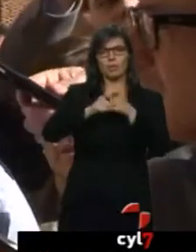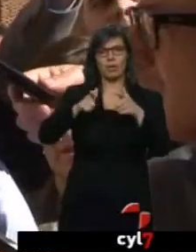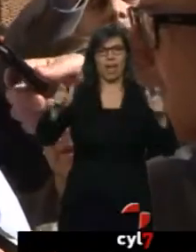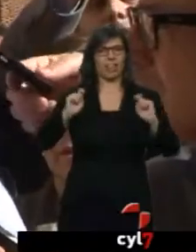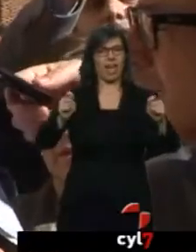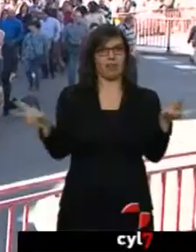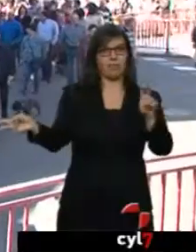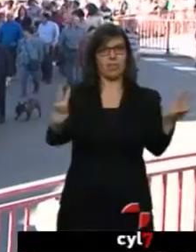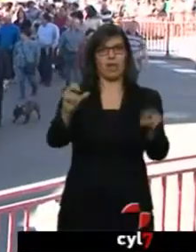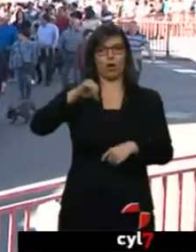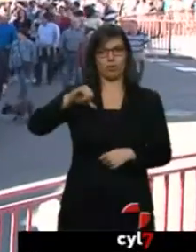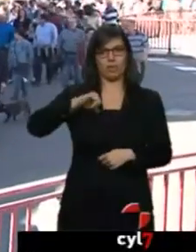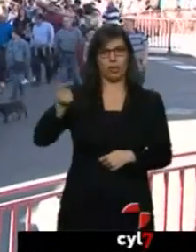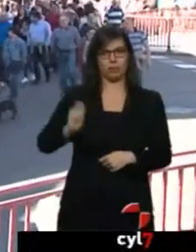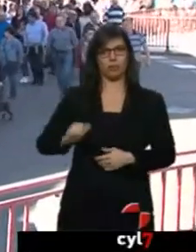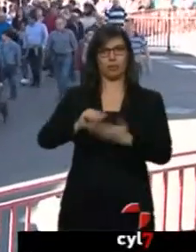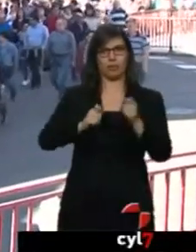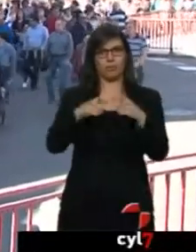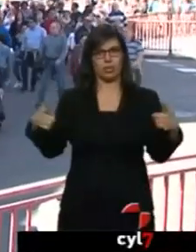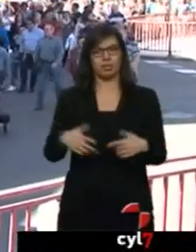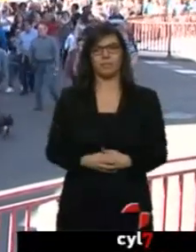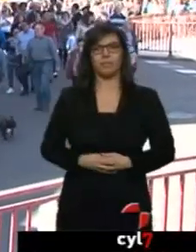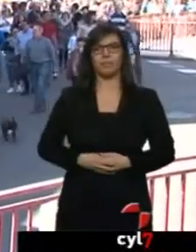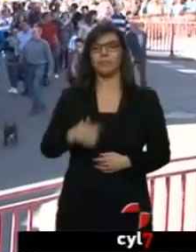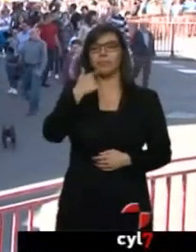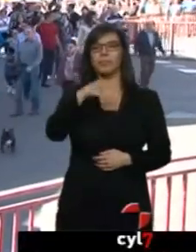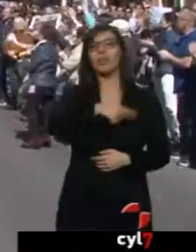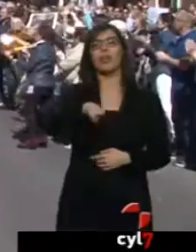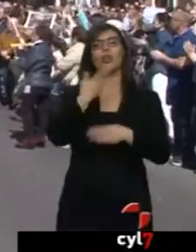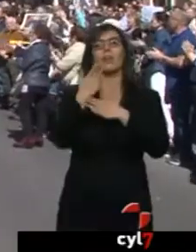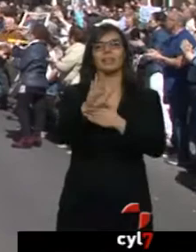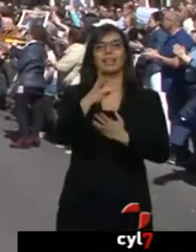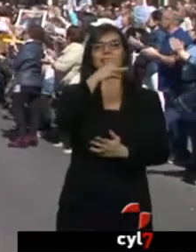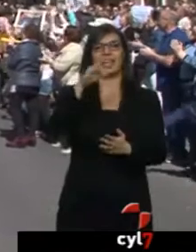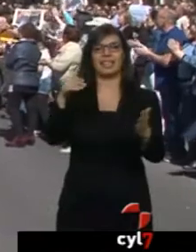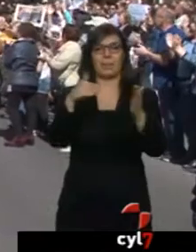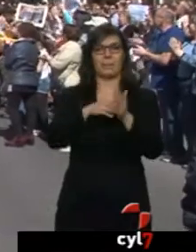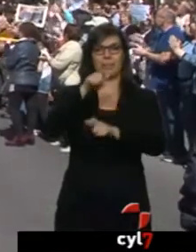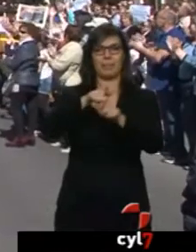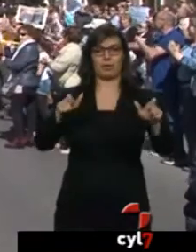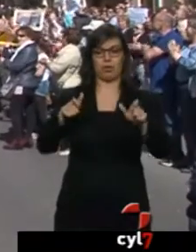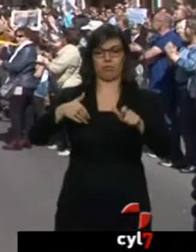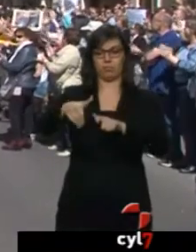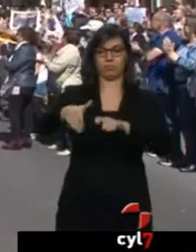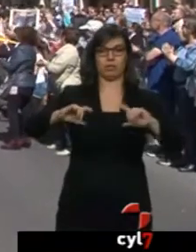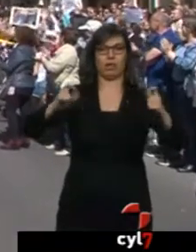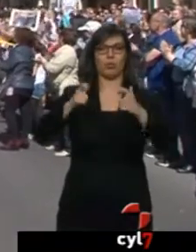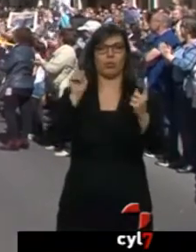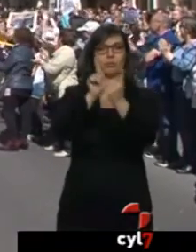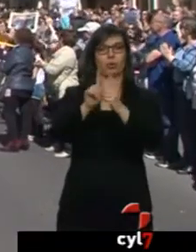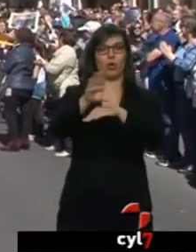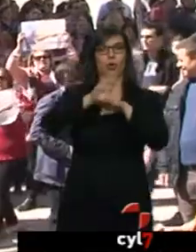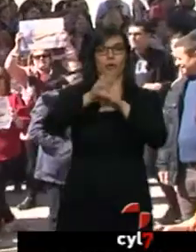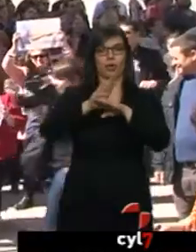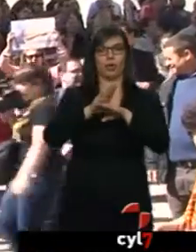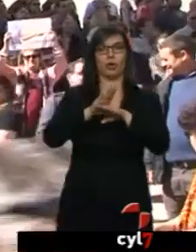contratación... ...también de profesionales. Asegura que representará a 30.000 personas... ...en la próxima reunión con el consejero... ...también a todos